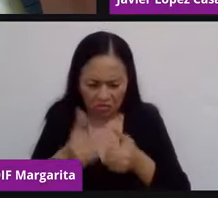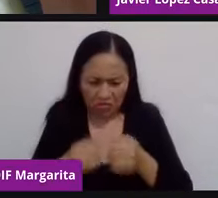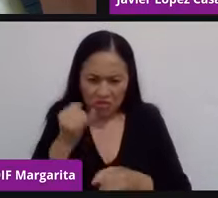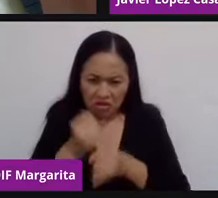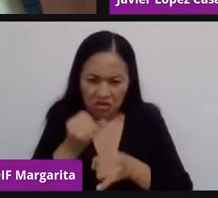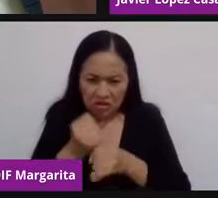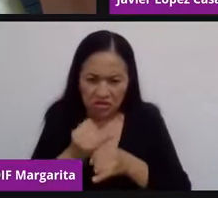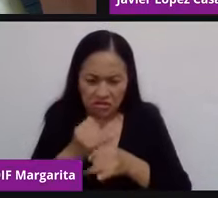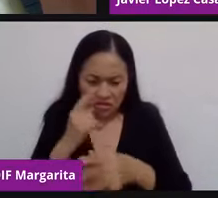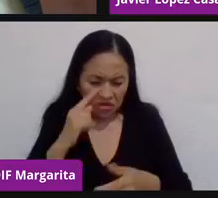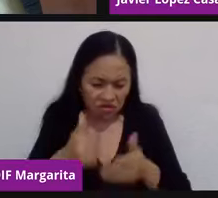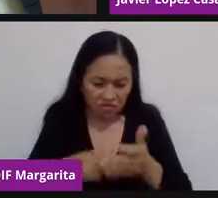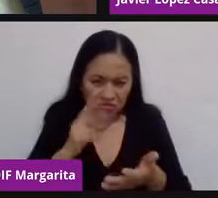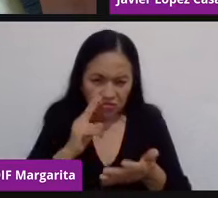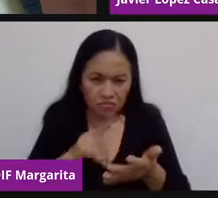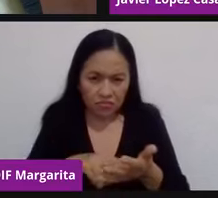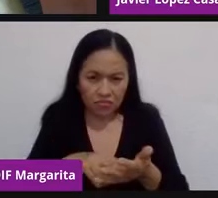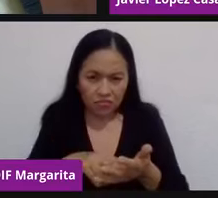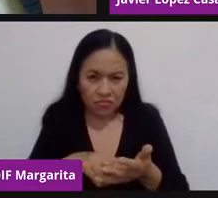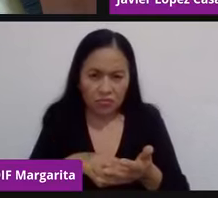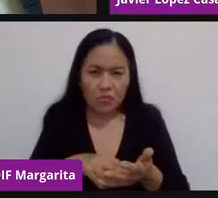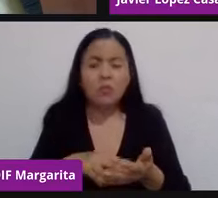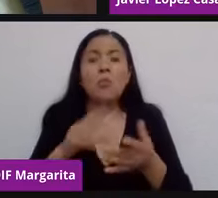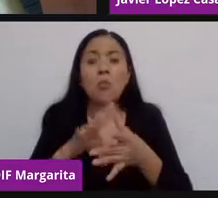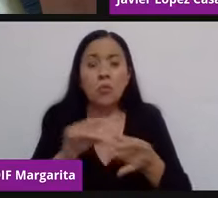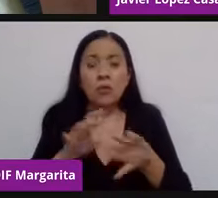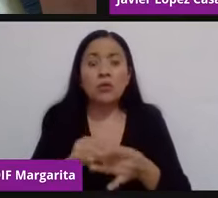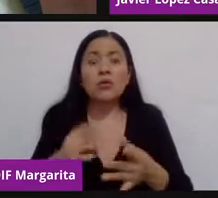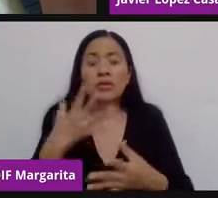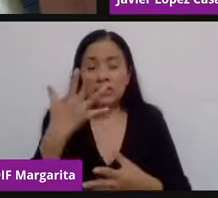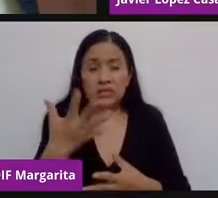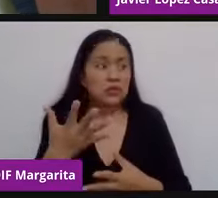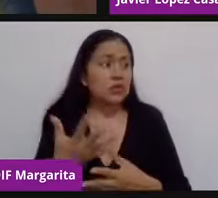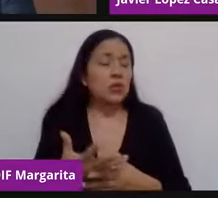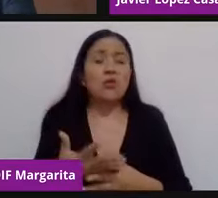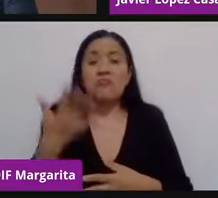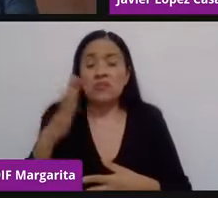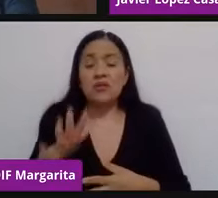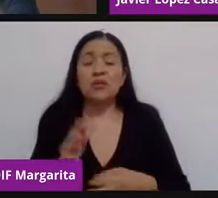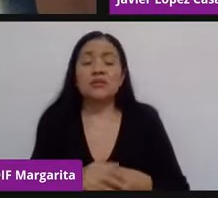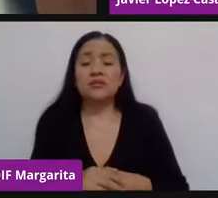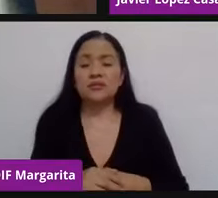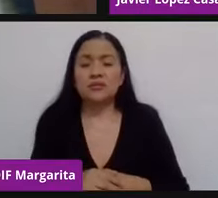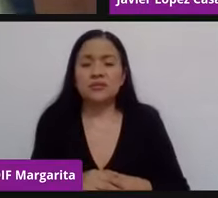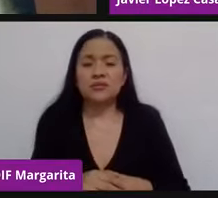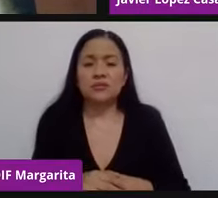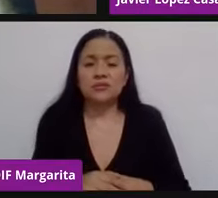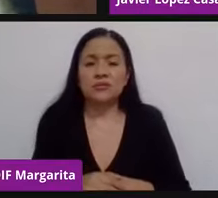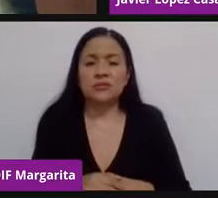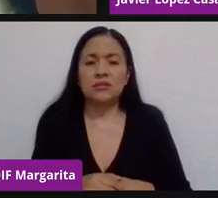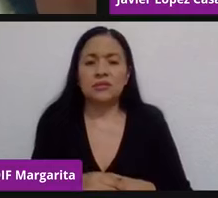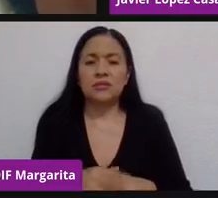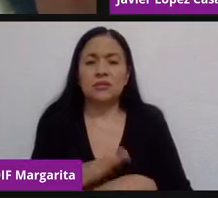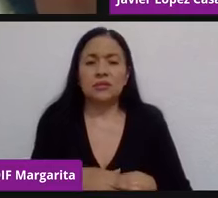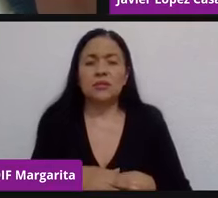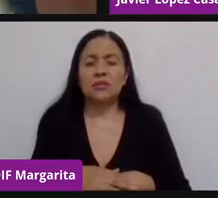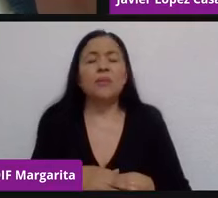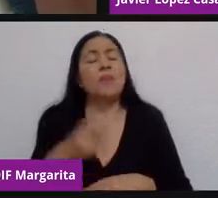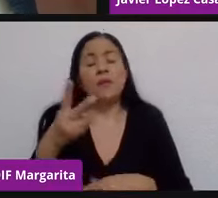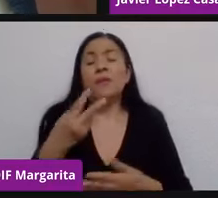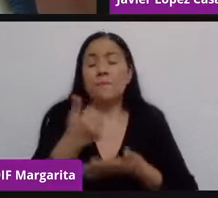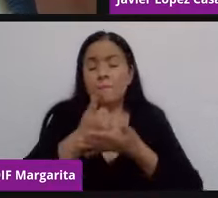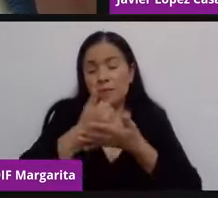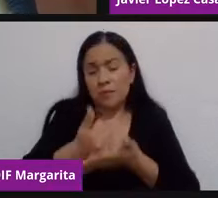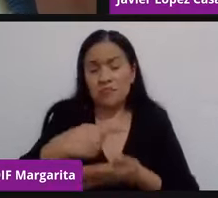sacar, no la respuesta que es, pero podré sacar 5, 10, 15, quizá unas en contra de otras, pero me van a ayudar